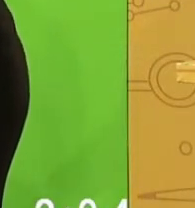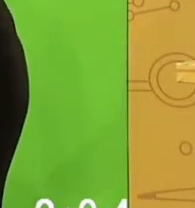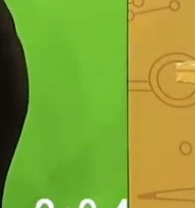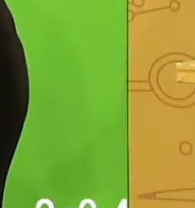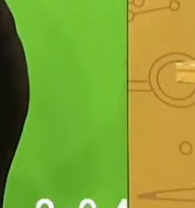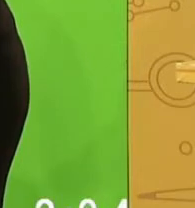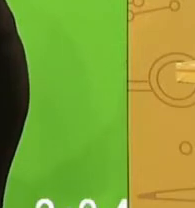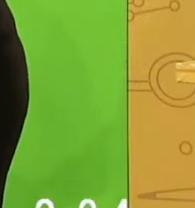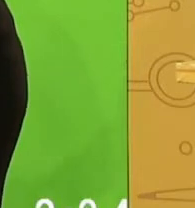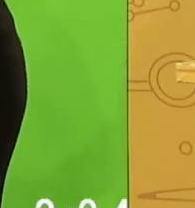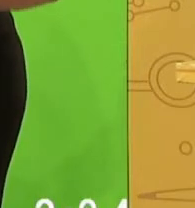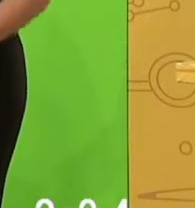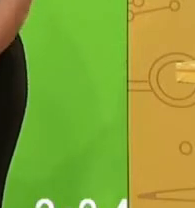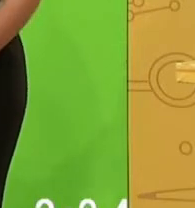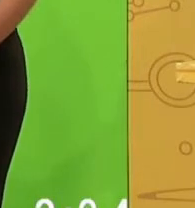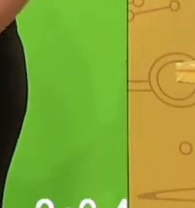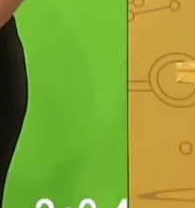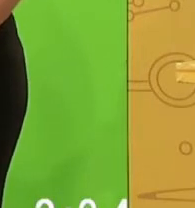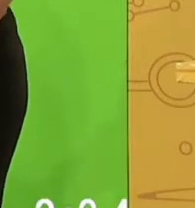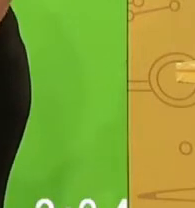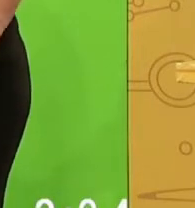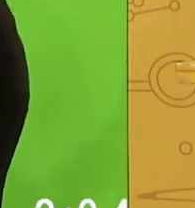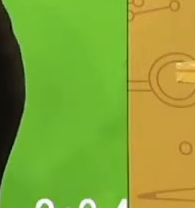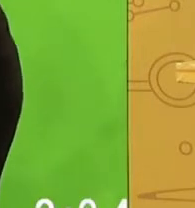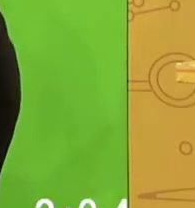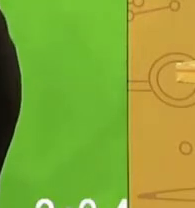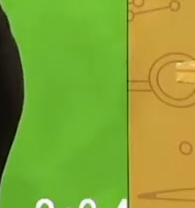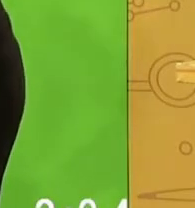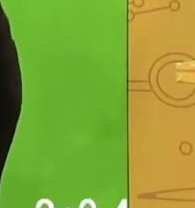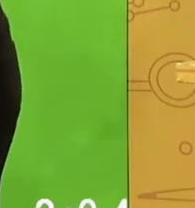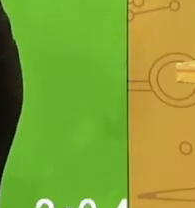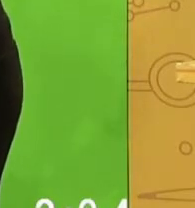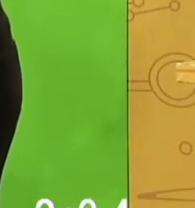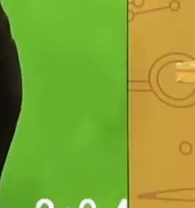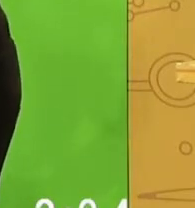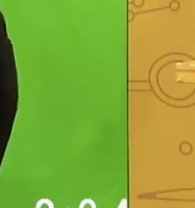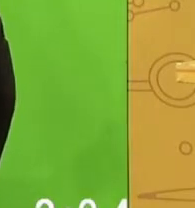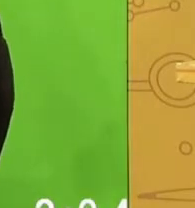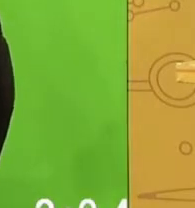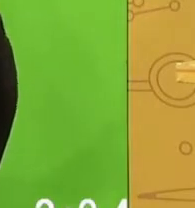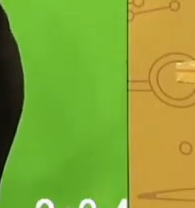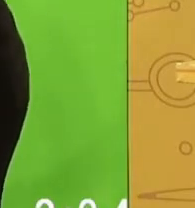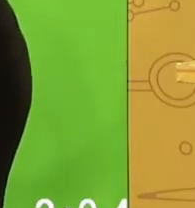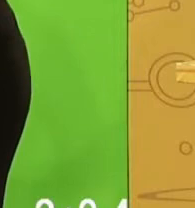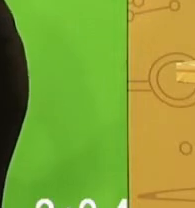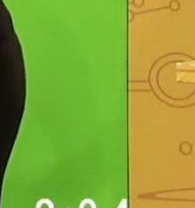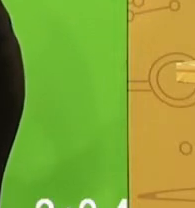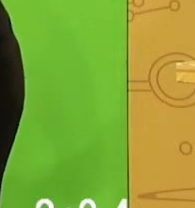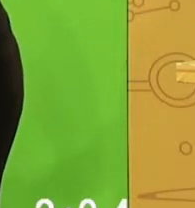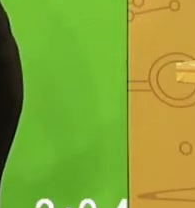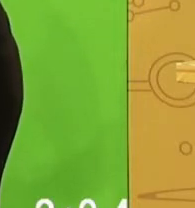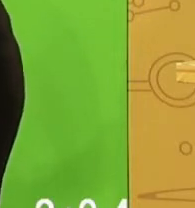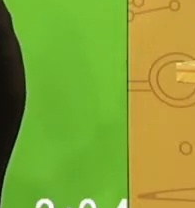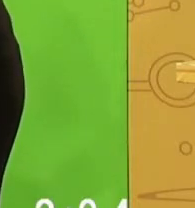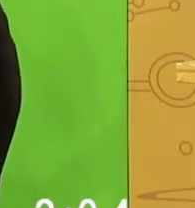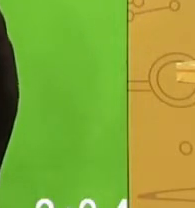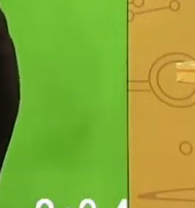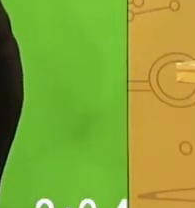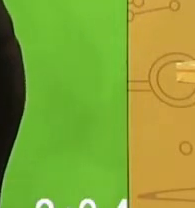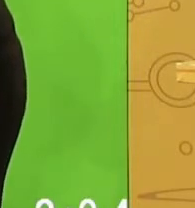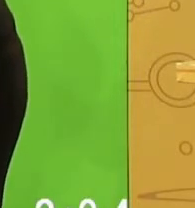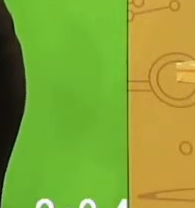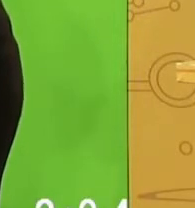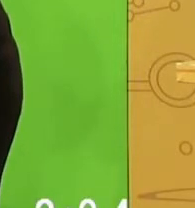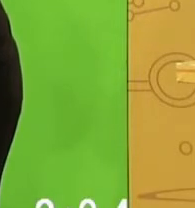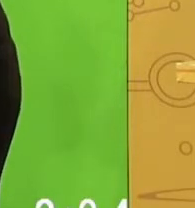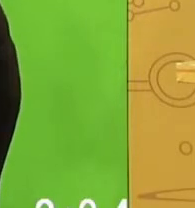no nos despedimos sin antes darle las recomendaciones pertinentes, ¿ok? Utilizar obligatoriamente el cubrebocas. El gel antibacterial. Lavarse